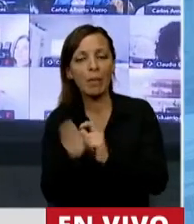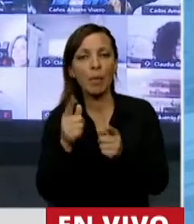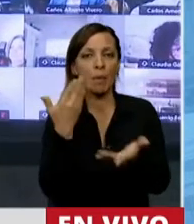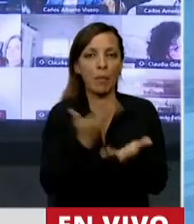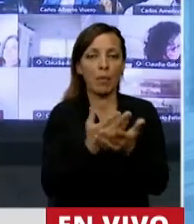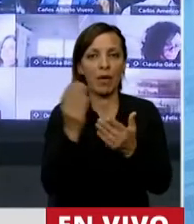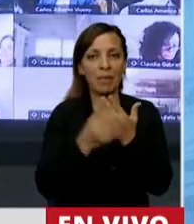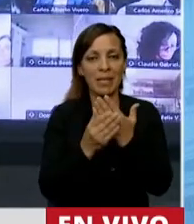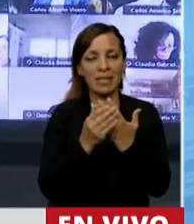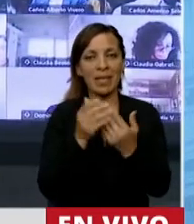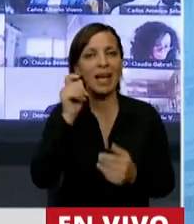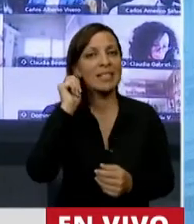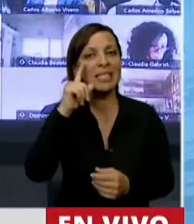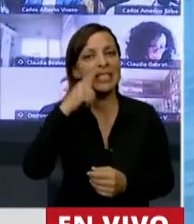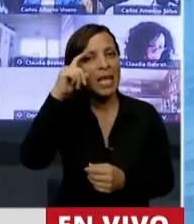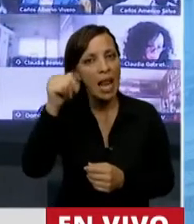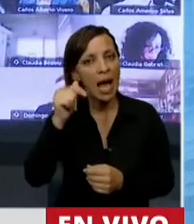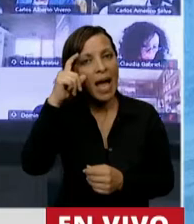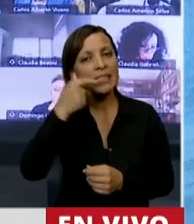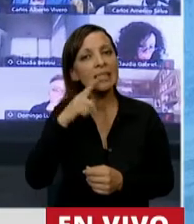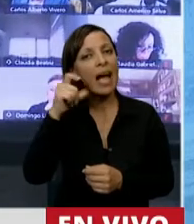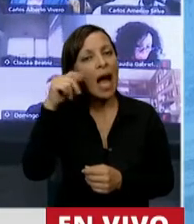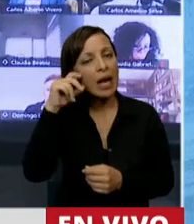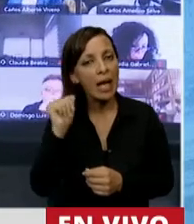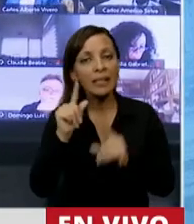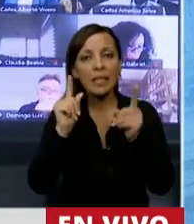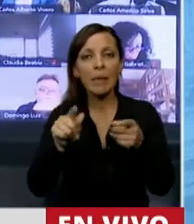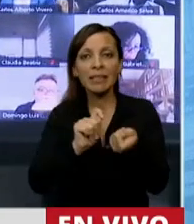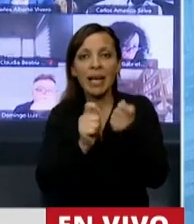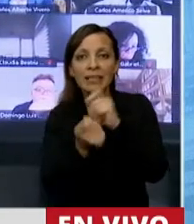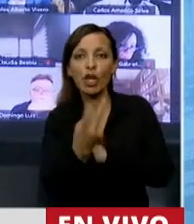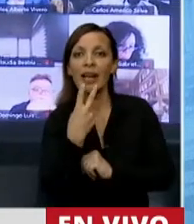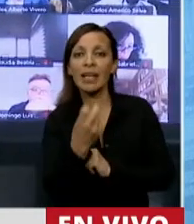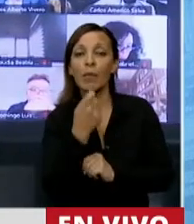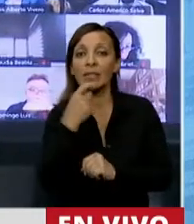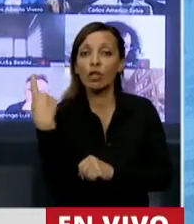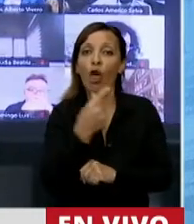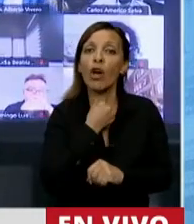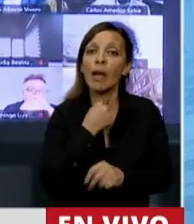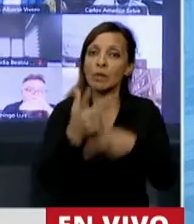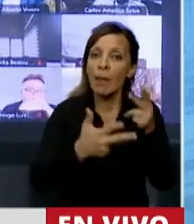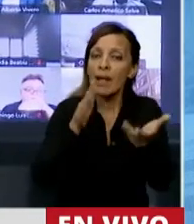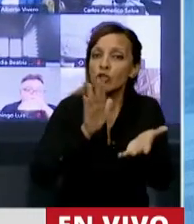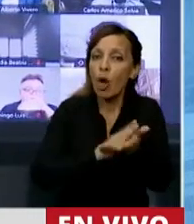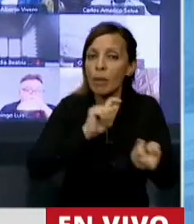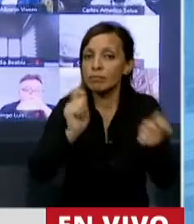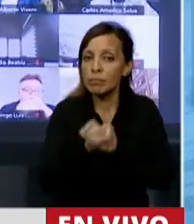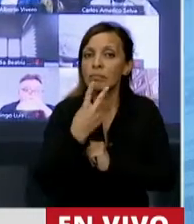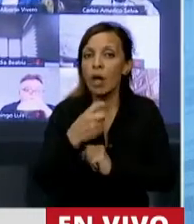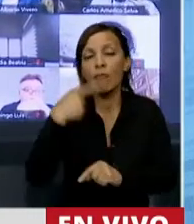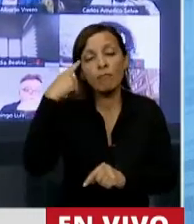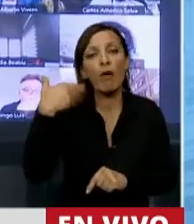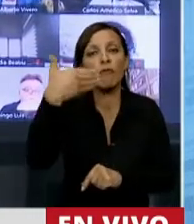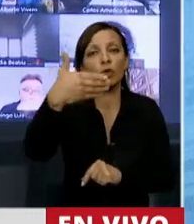Scaglia de Educación Ambiental. Impulsamos la transición energética, porque justamente si queremos hablar de un